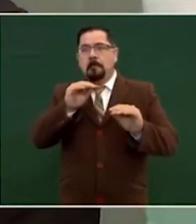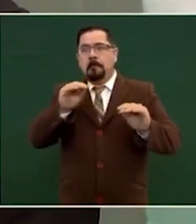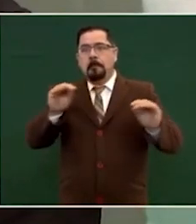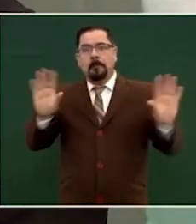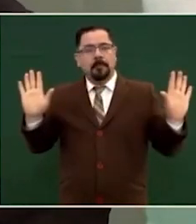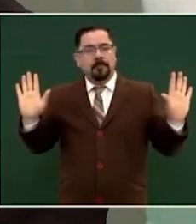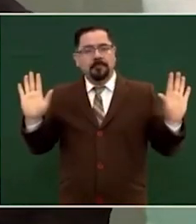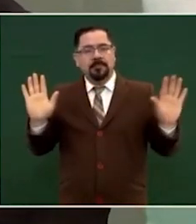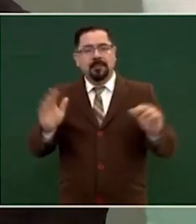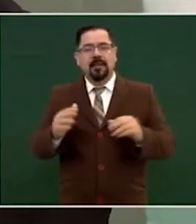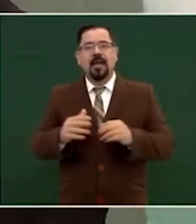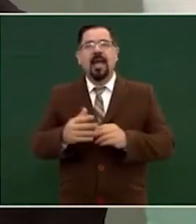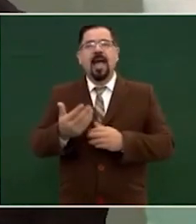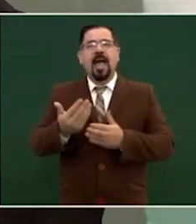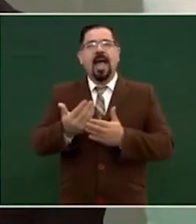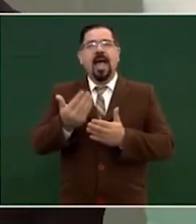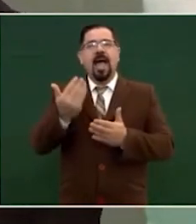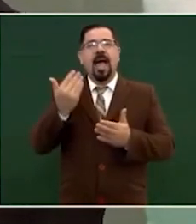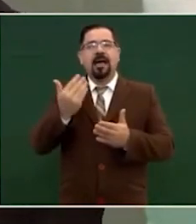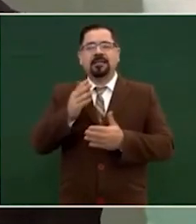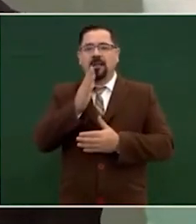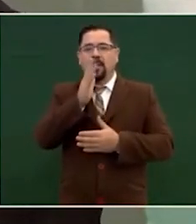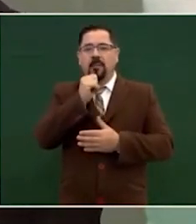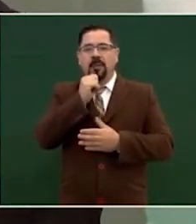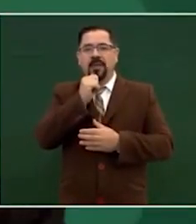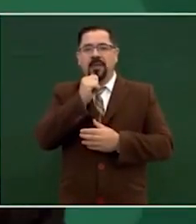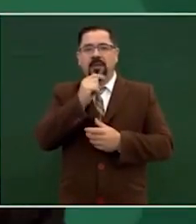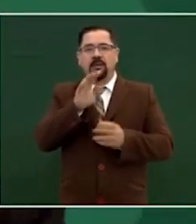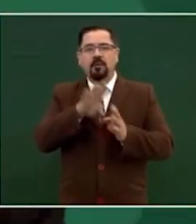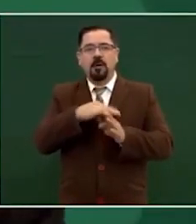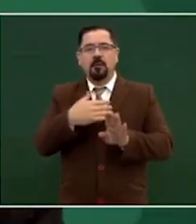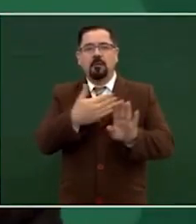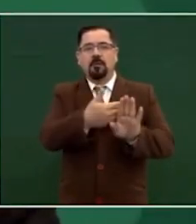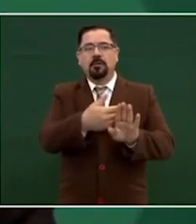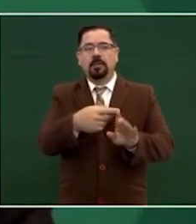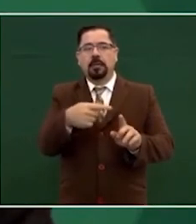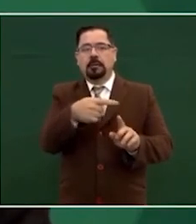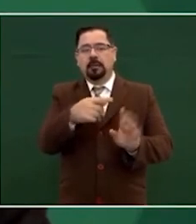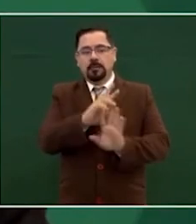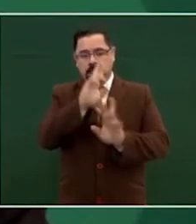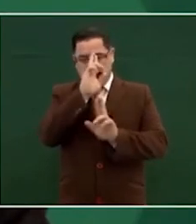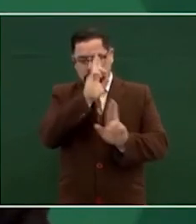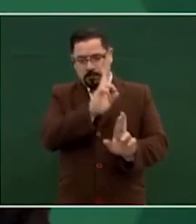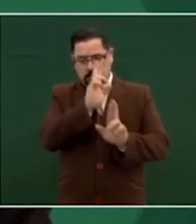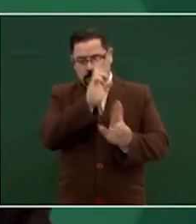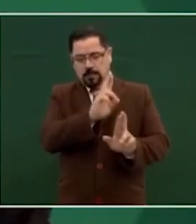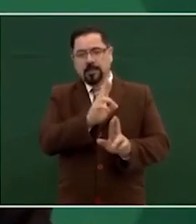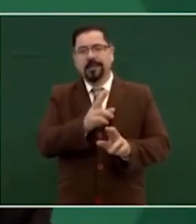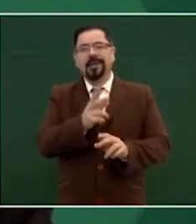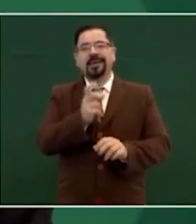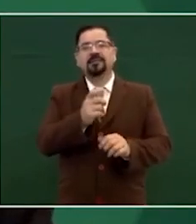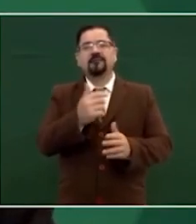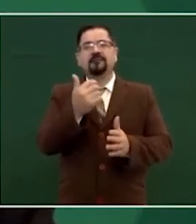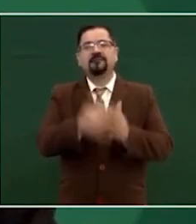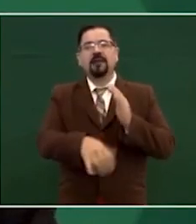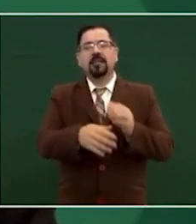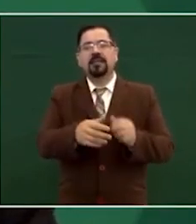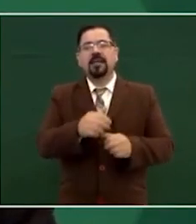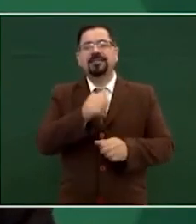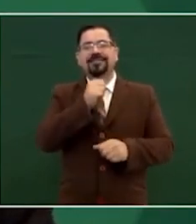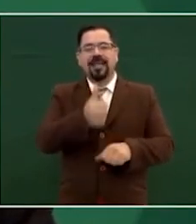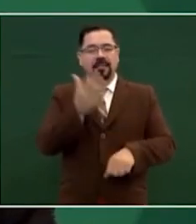no se podía tocar al intocable eso era la impunidad no se garantizaba